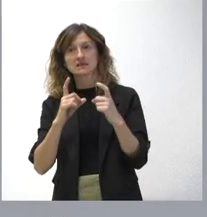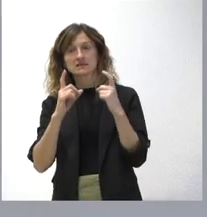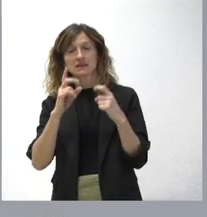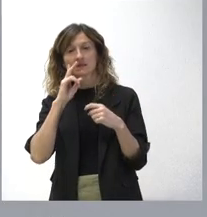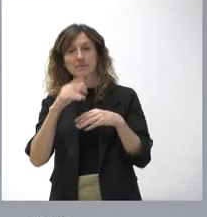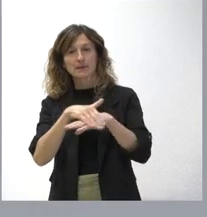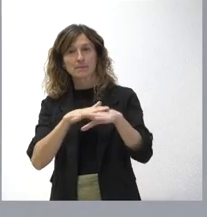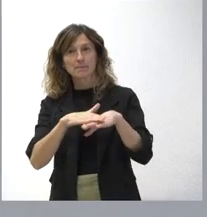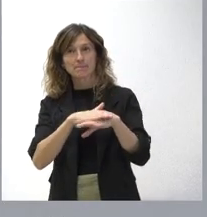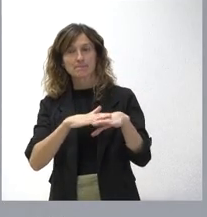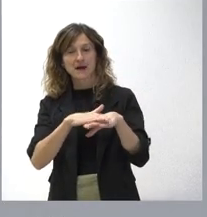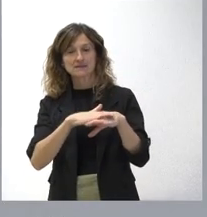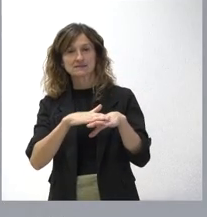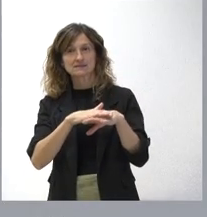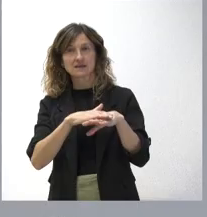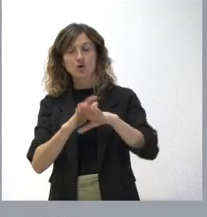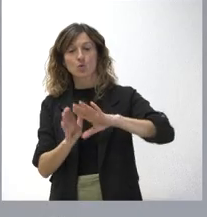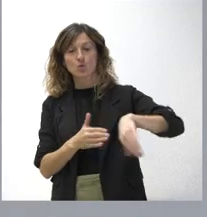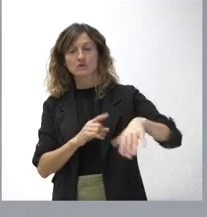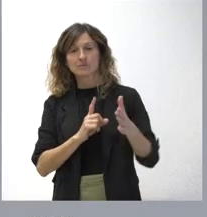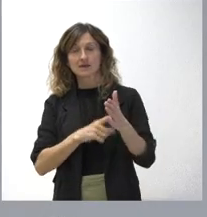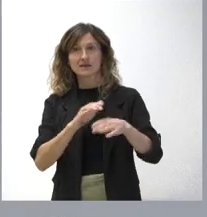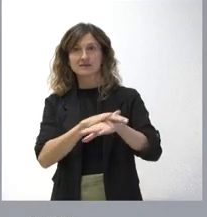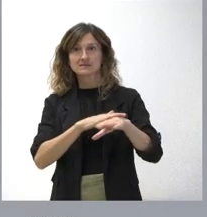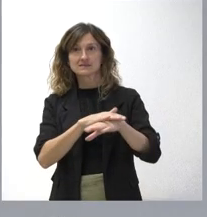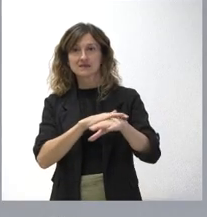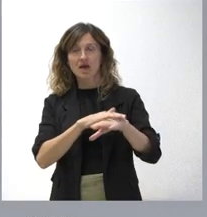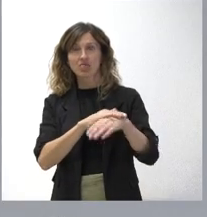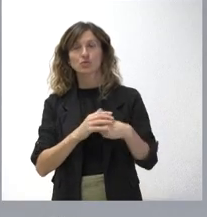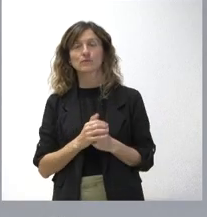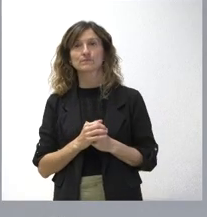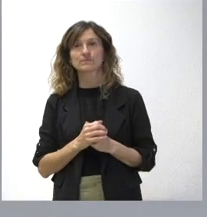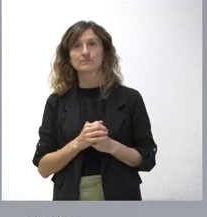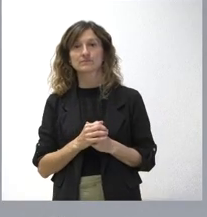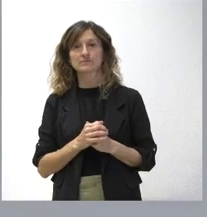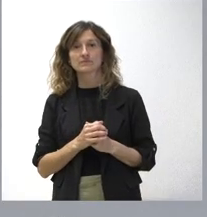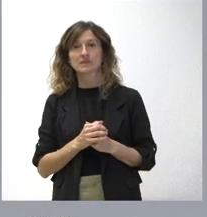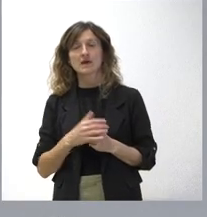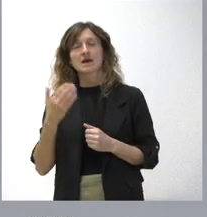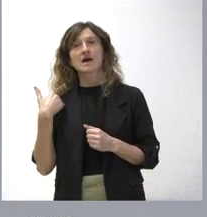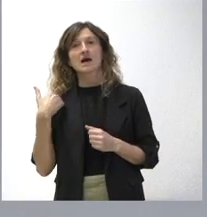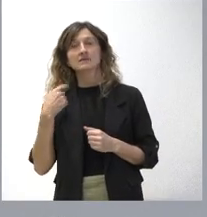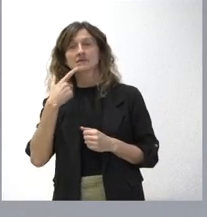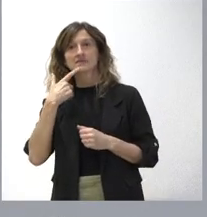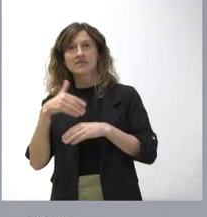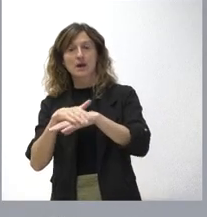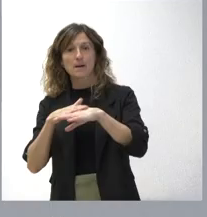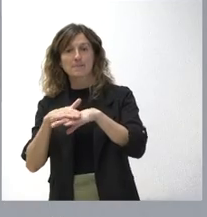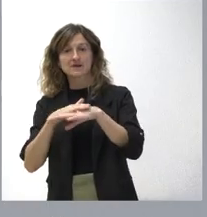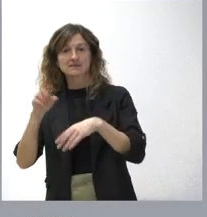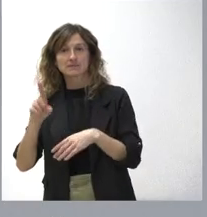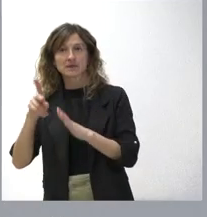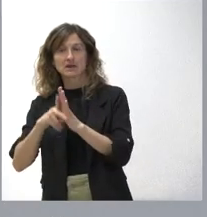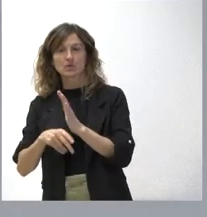básico por parte de la última ley del Estado mucho más de aquello que es lo que se consideraba básico en la primera